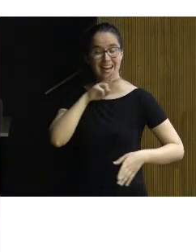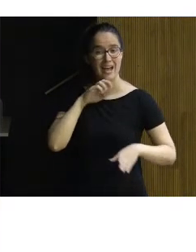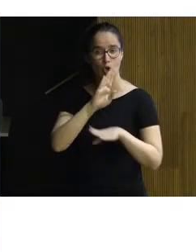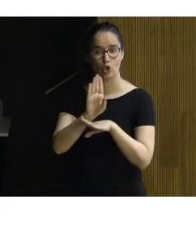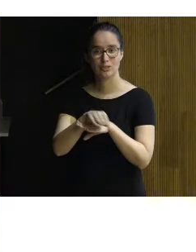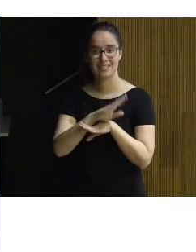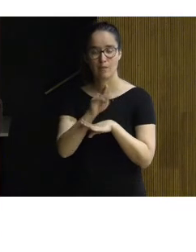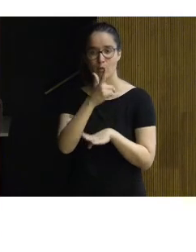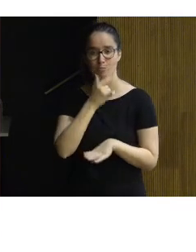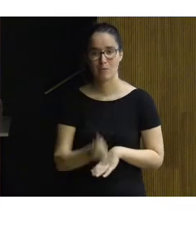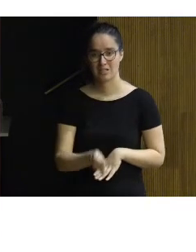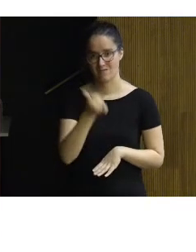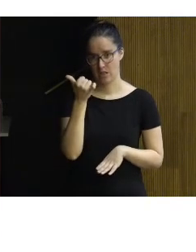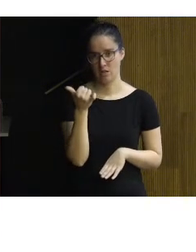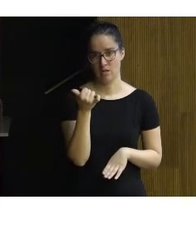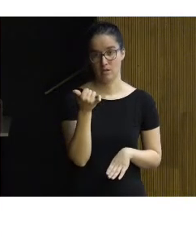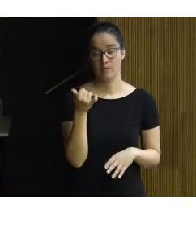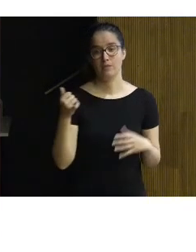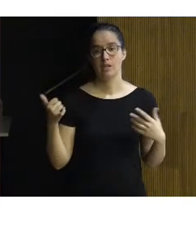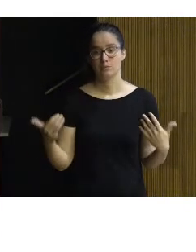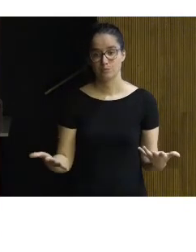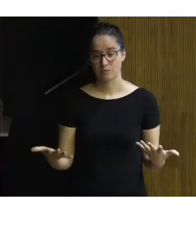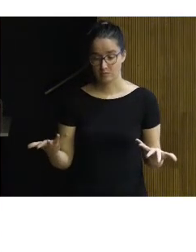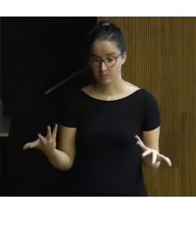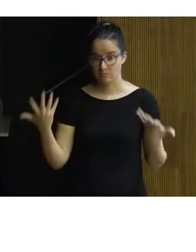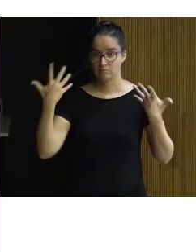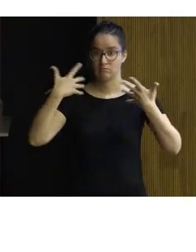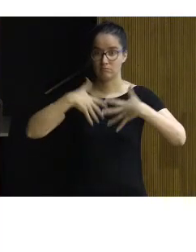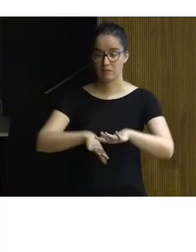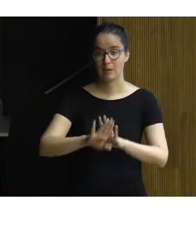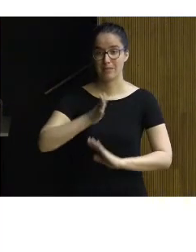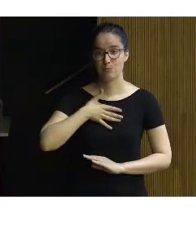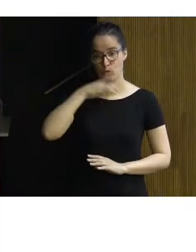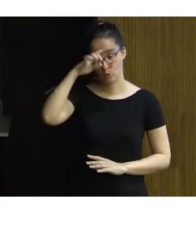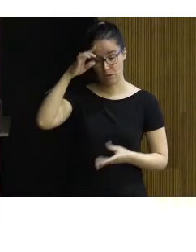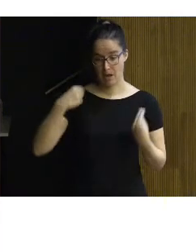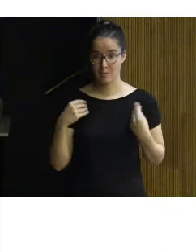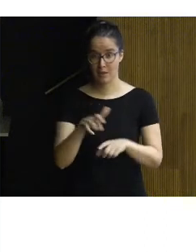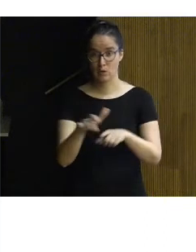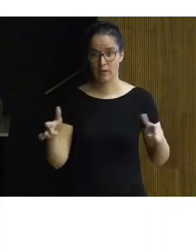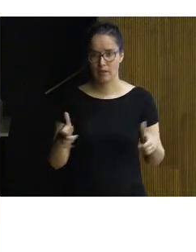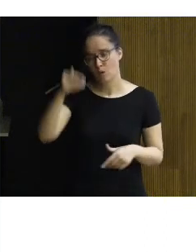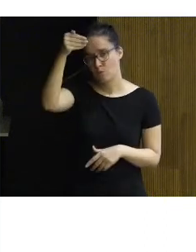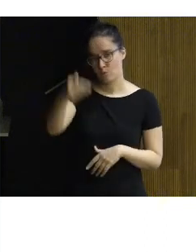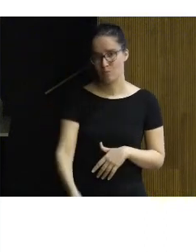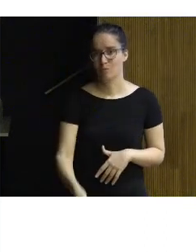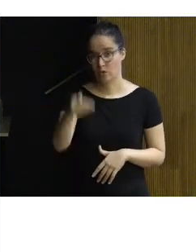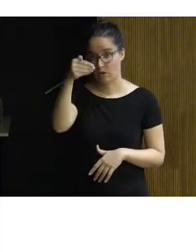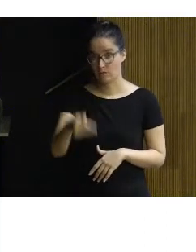es más fácil garantizarla, por lo tanto, esa incorporación del patrimonio cultural a la vida de los ciudadanos es fundamental.